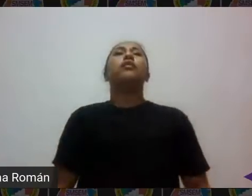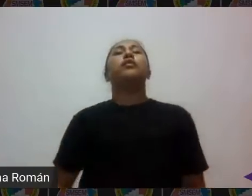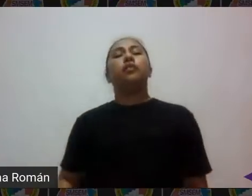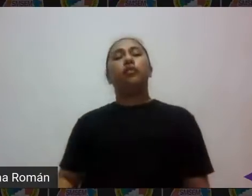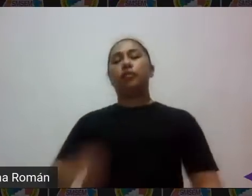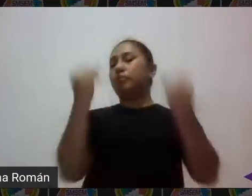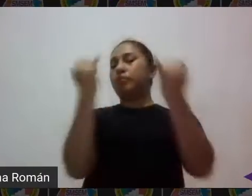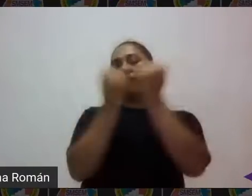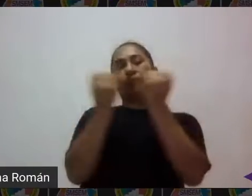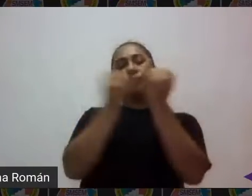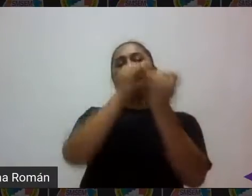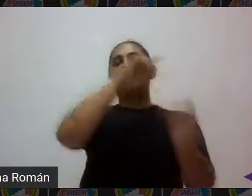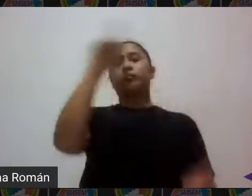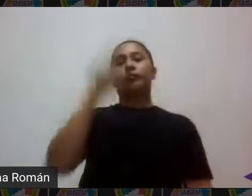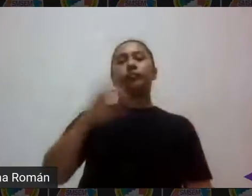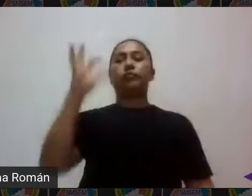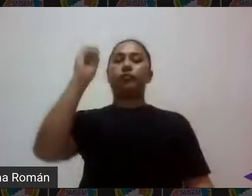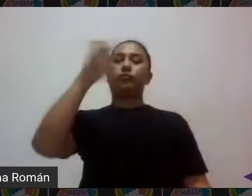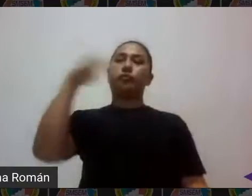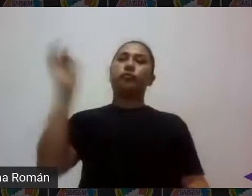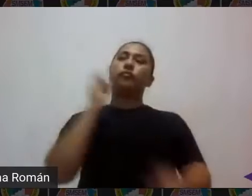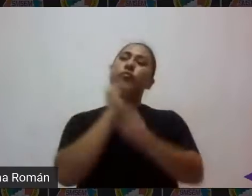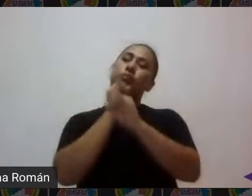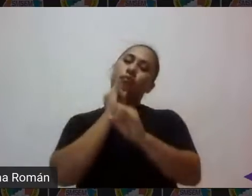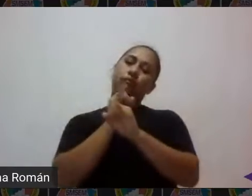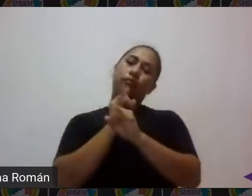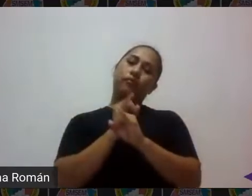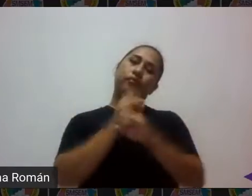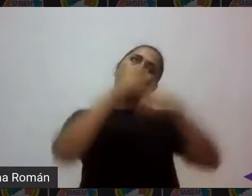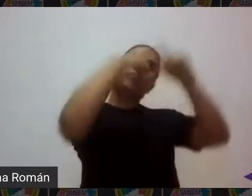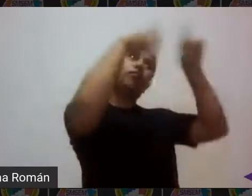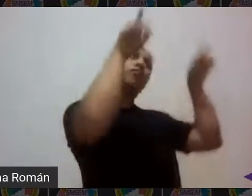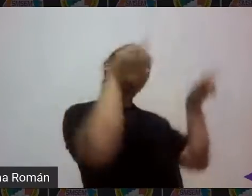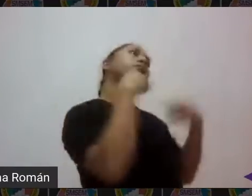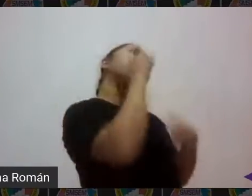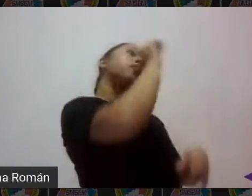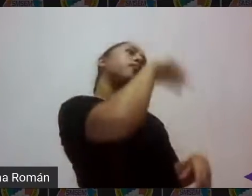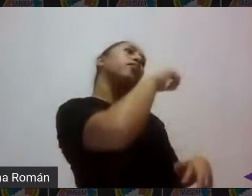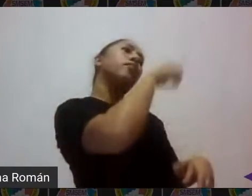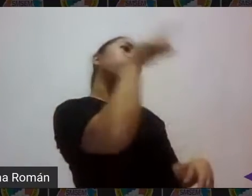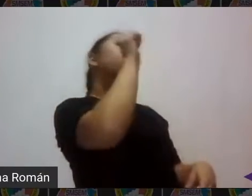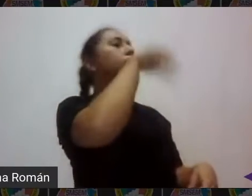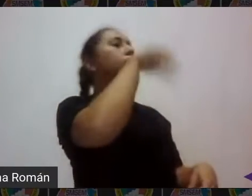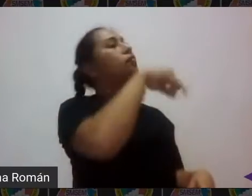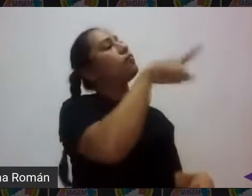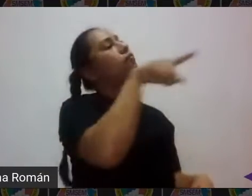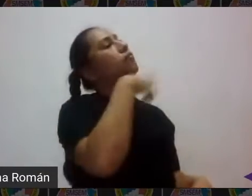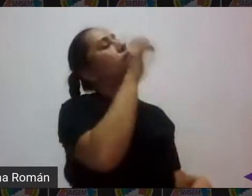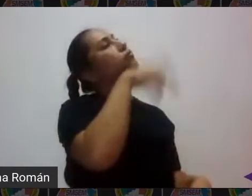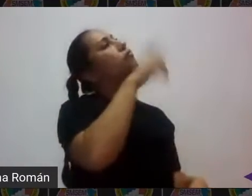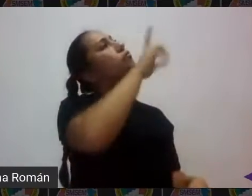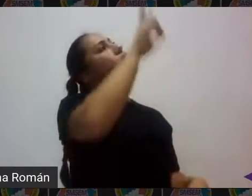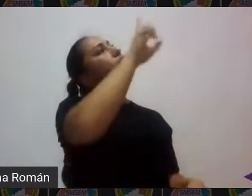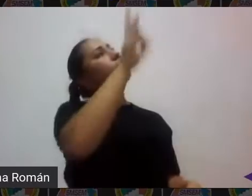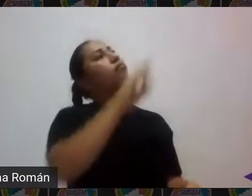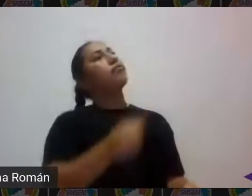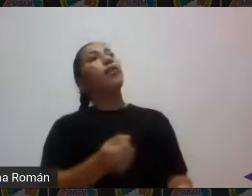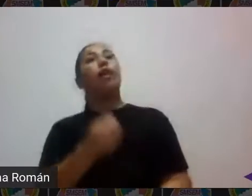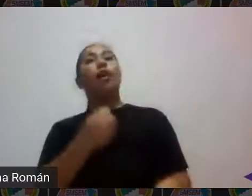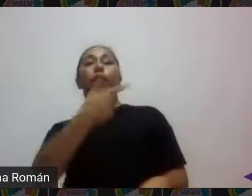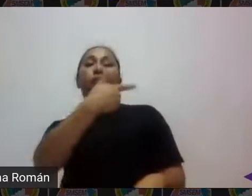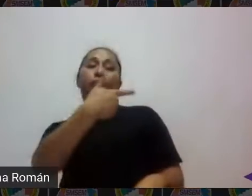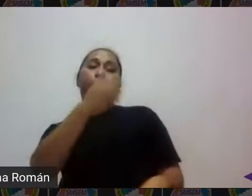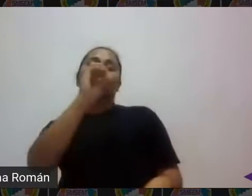solo que hay a lo mejor la rúbrica la puedes hacer usando te va a pasar el tipo el google forms